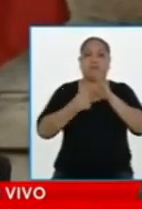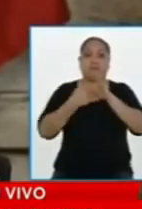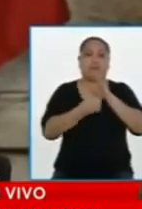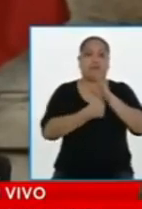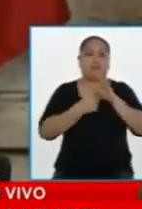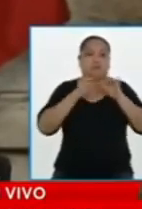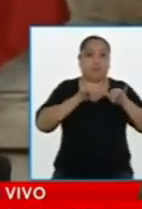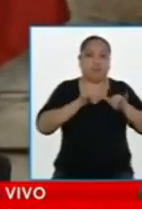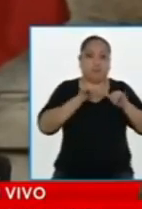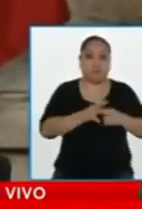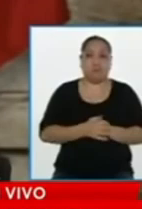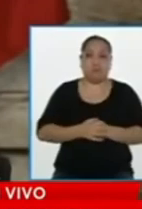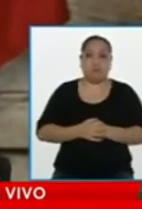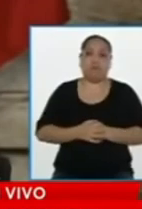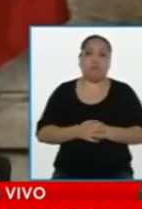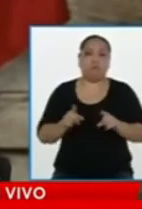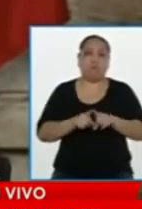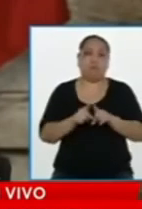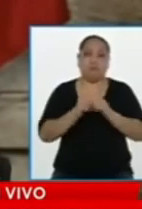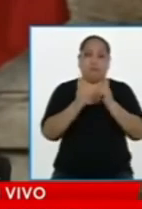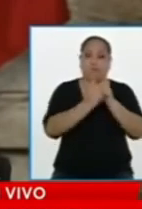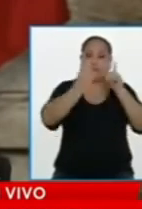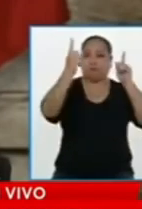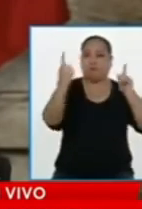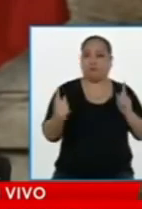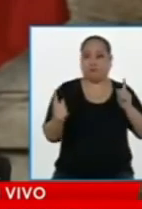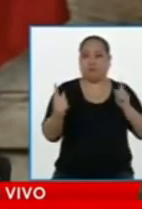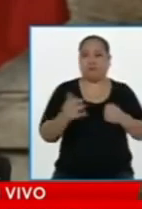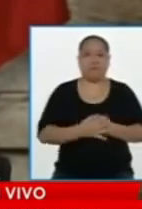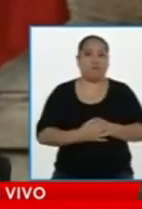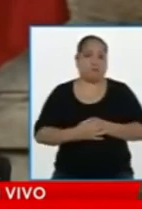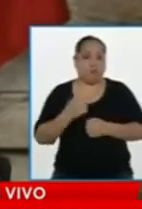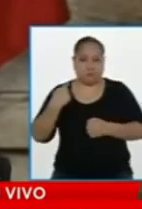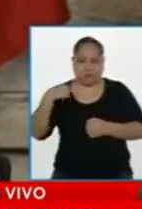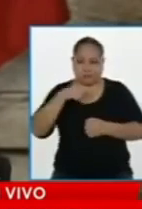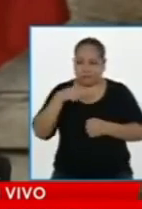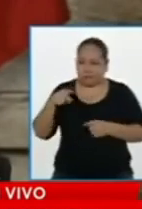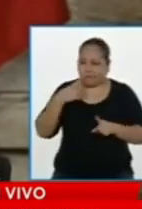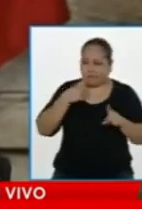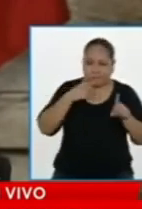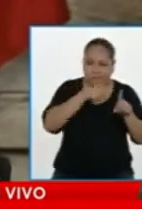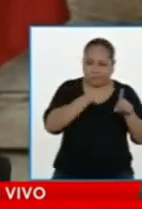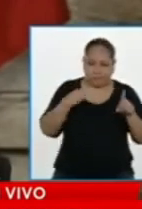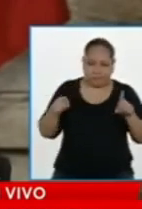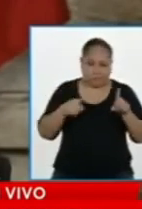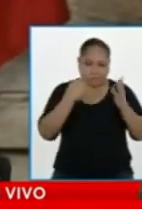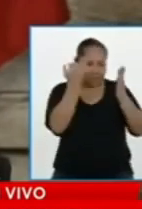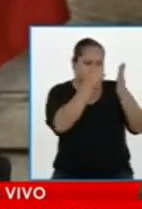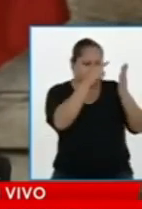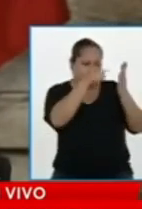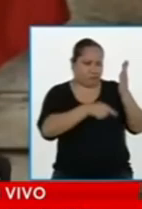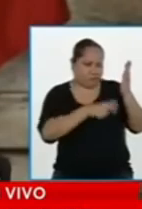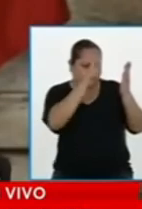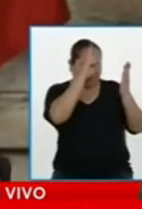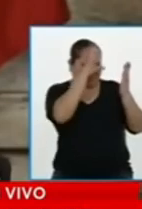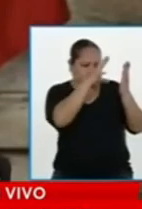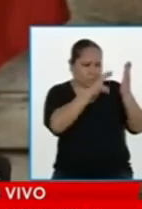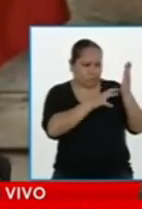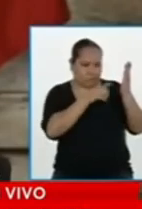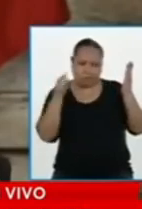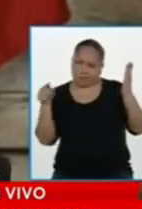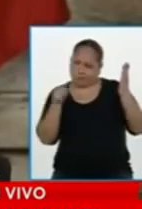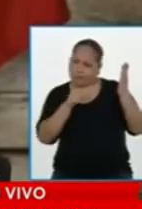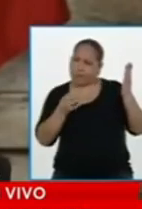generar sus propias alternativas y pensar bien por quiénes van a votar. Y borrar la mapa, pues, a los partidos